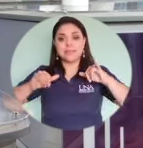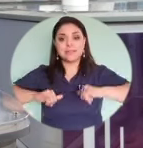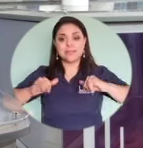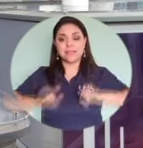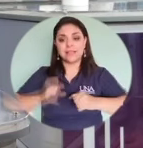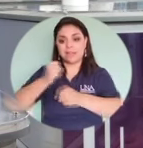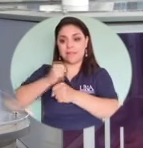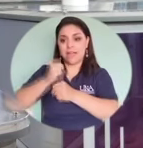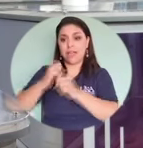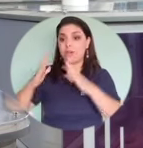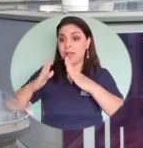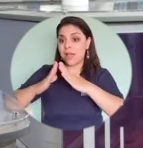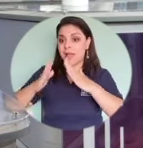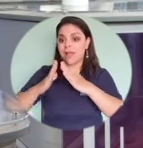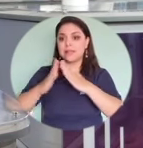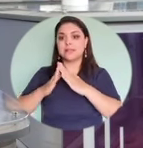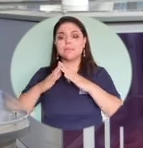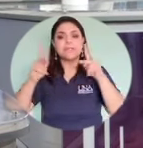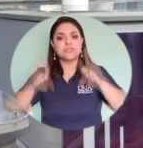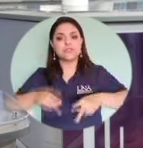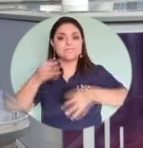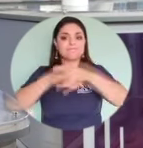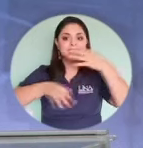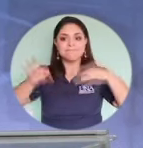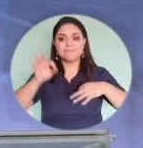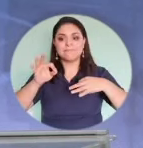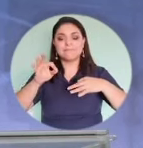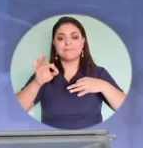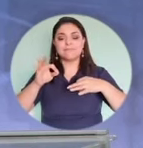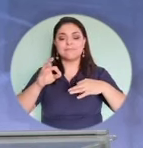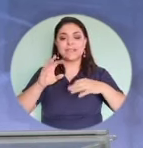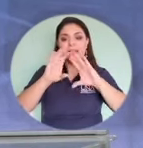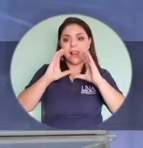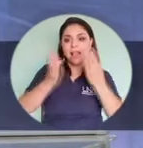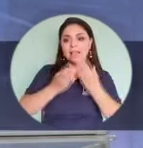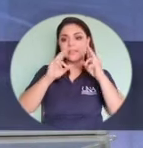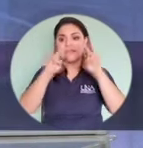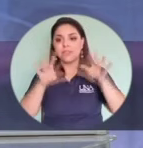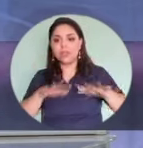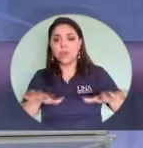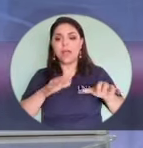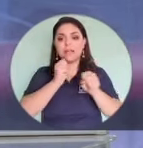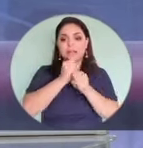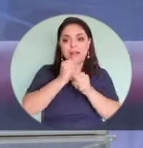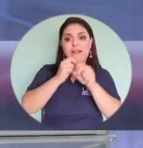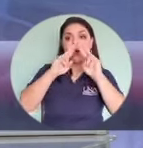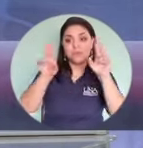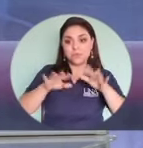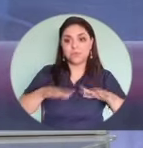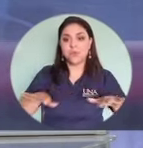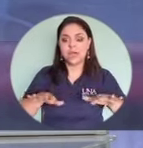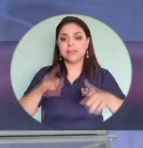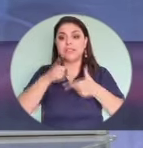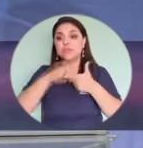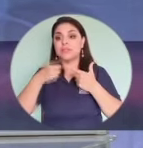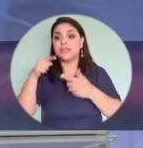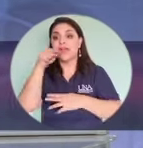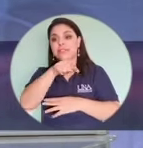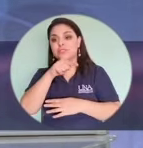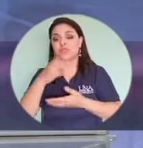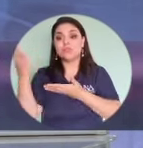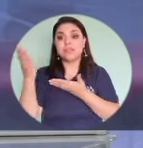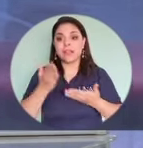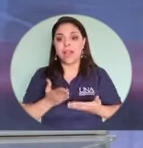que ha tenido que adoptar la modalidad de trabajo virtual, las clases y demás. También trajo, ¿verdad?